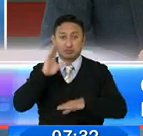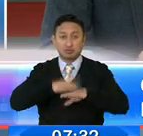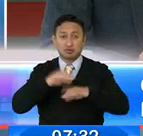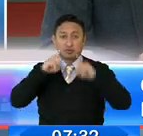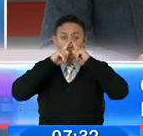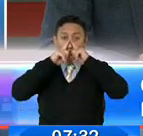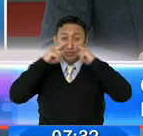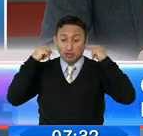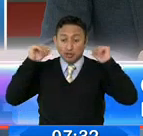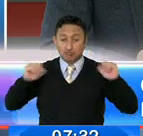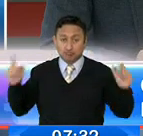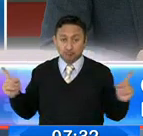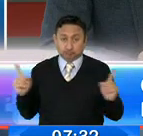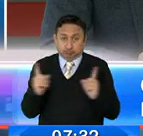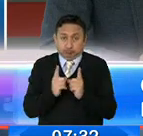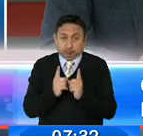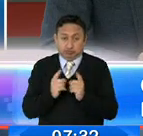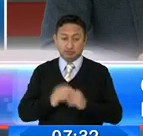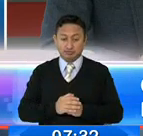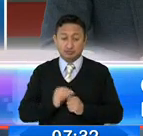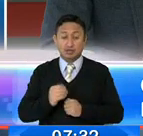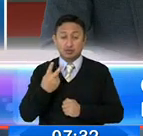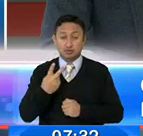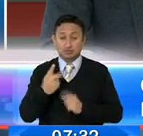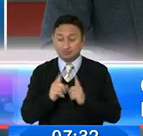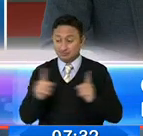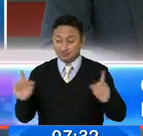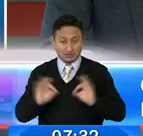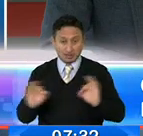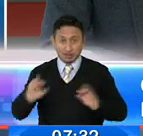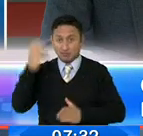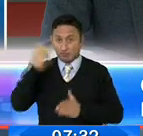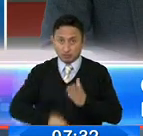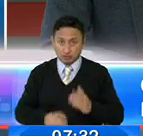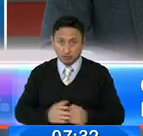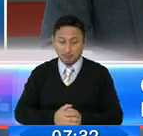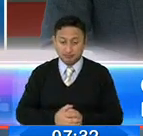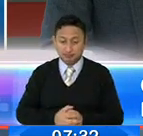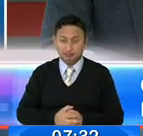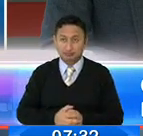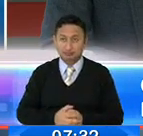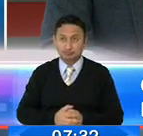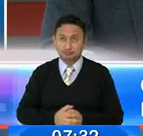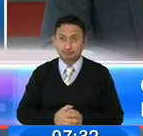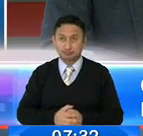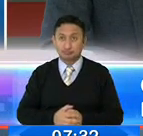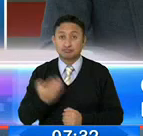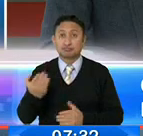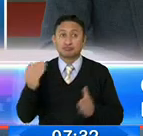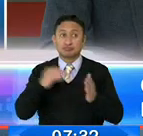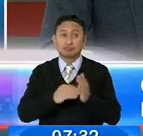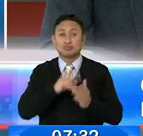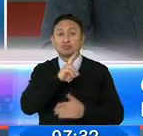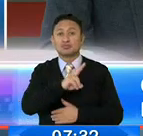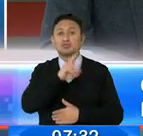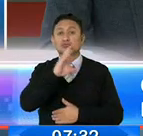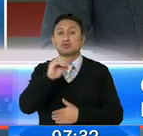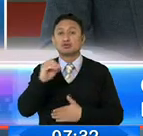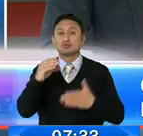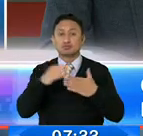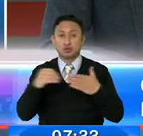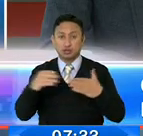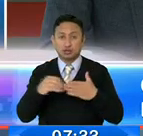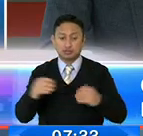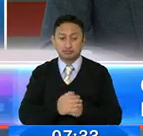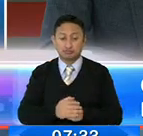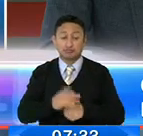y aglomeración, es decir, no cumplir los dos metros, y igual por dos, por reincidencia sería 200 dólares. Tenemos por